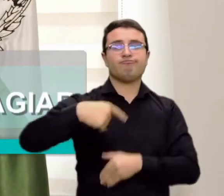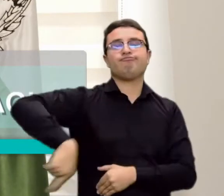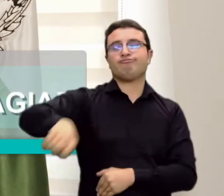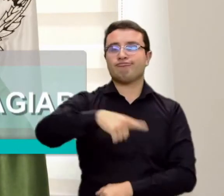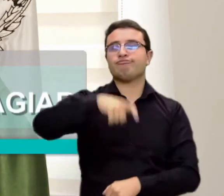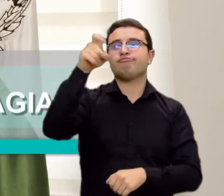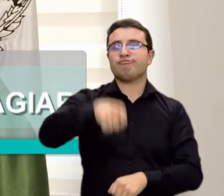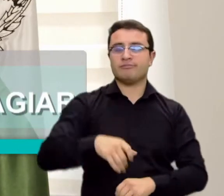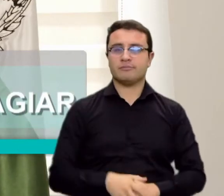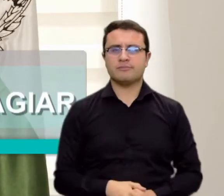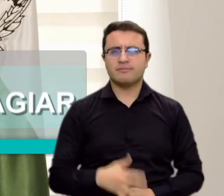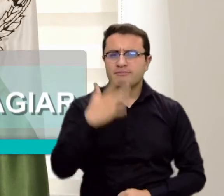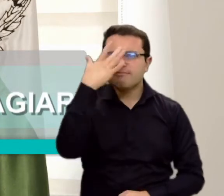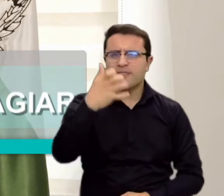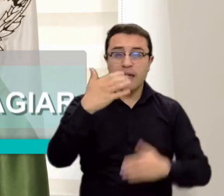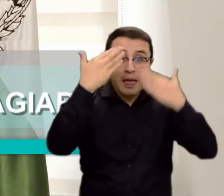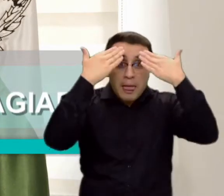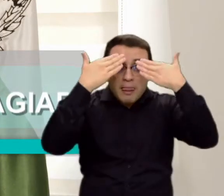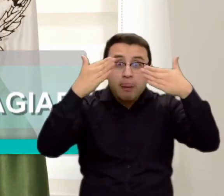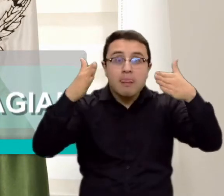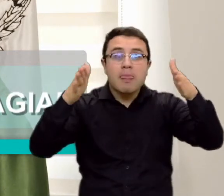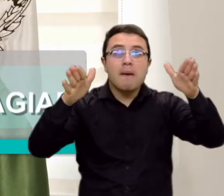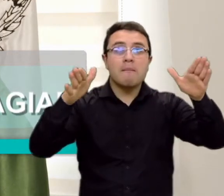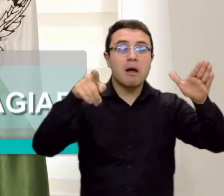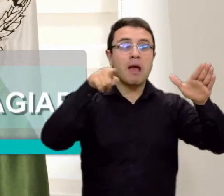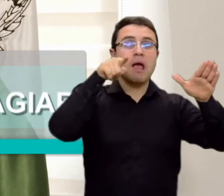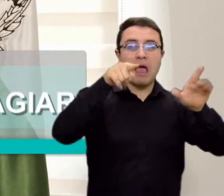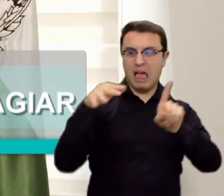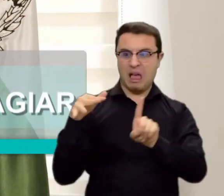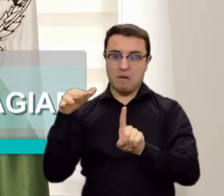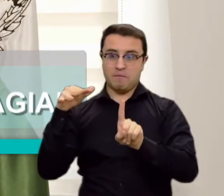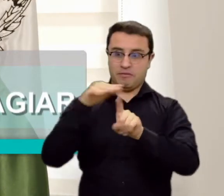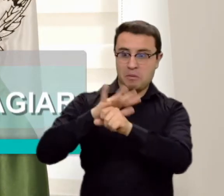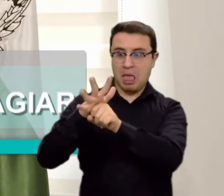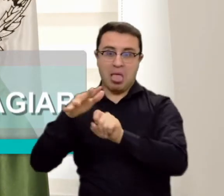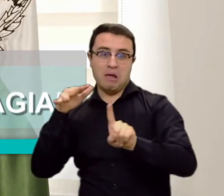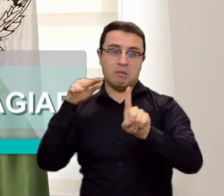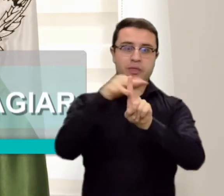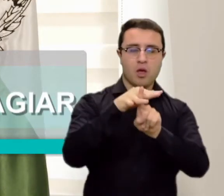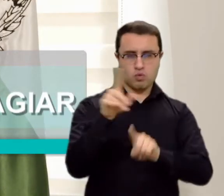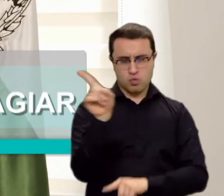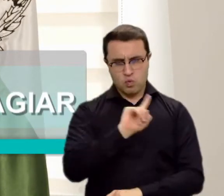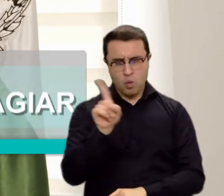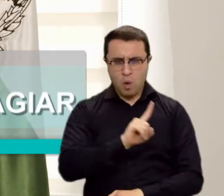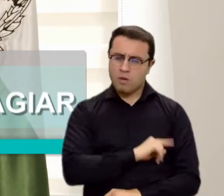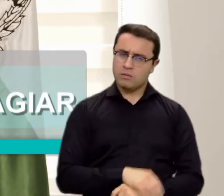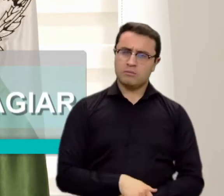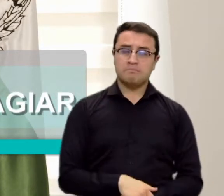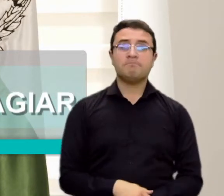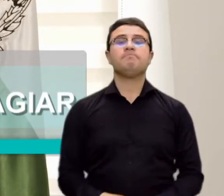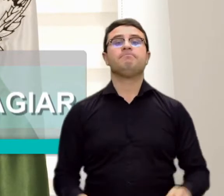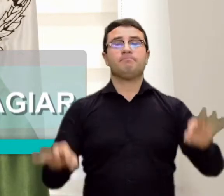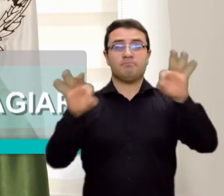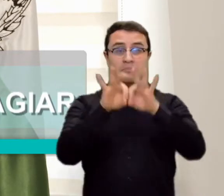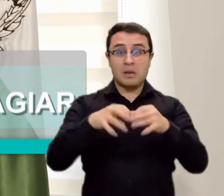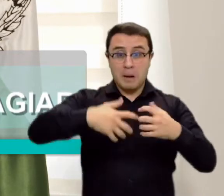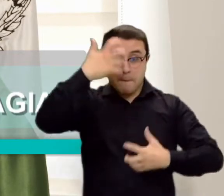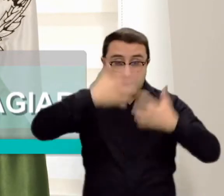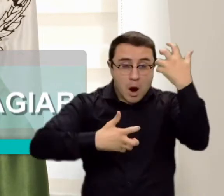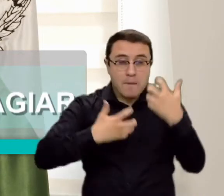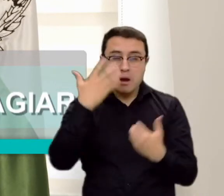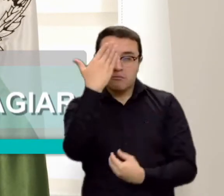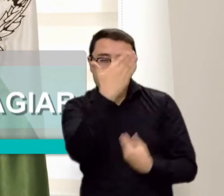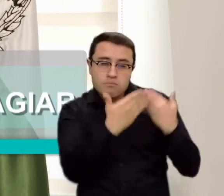les tocó hacerlas porque la democracia no se puede dejar contagiar por un virus. En ese orden de ideas aspiramos que si los